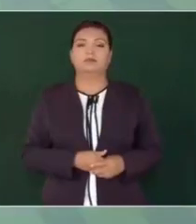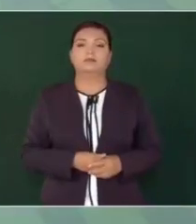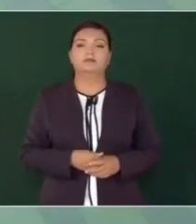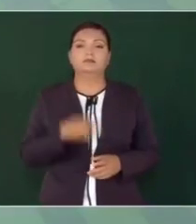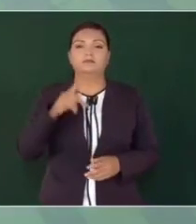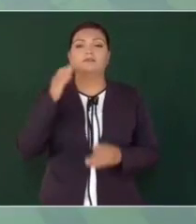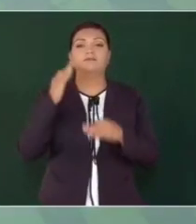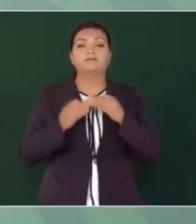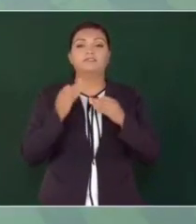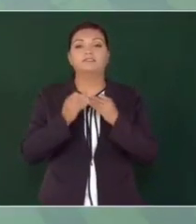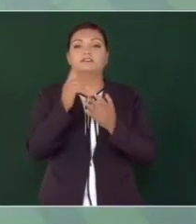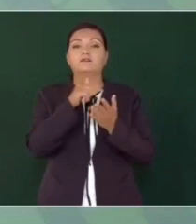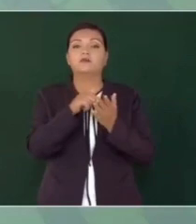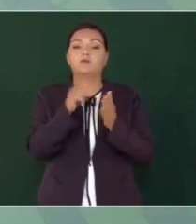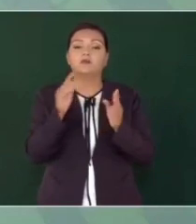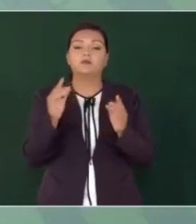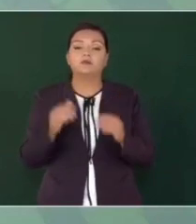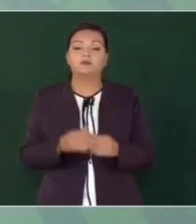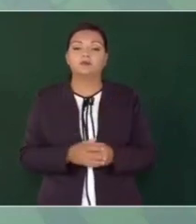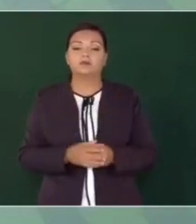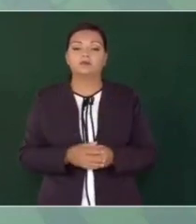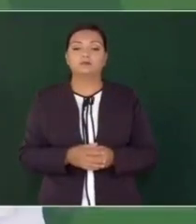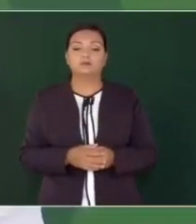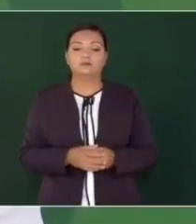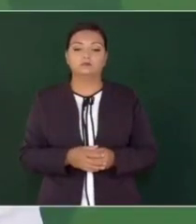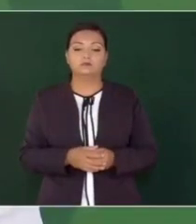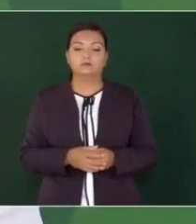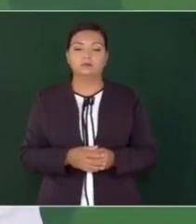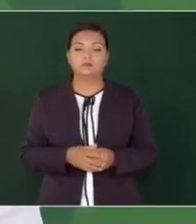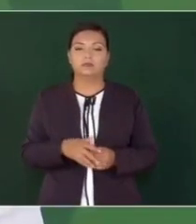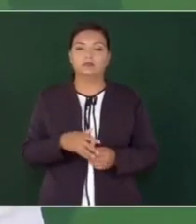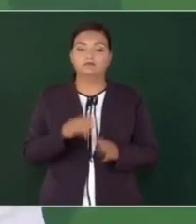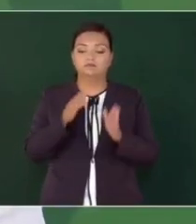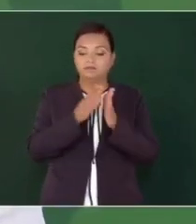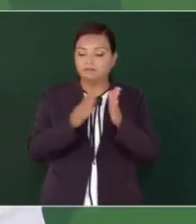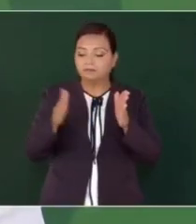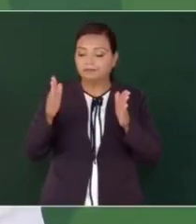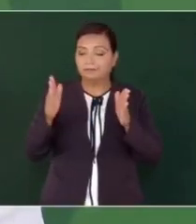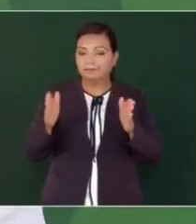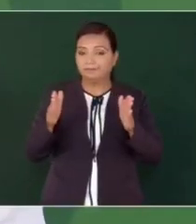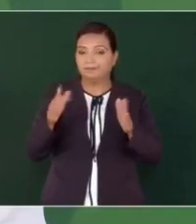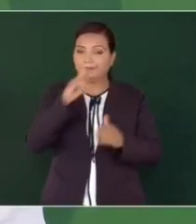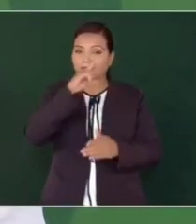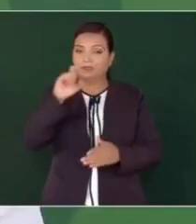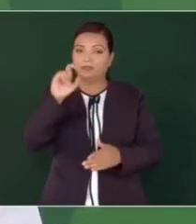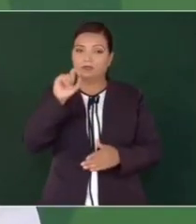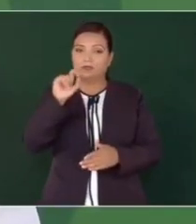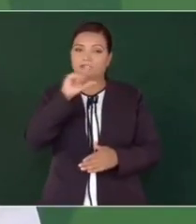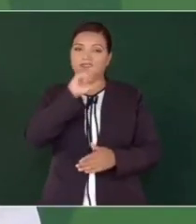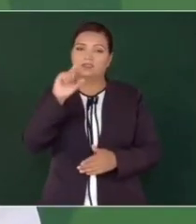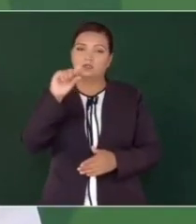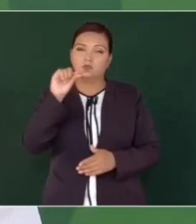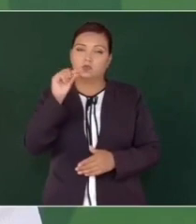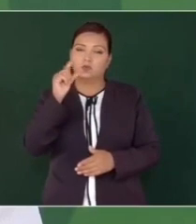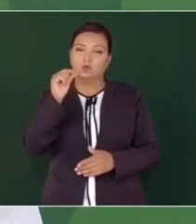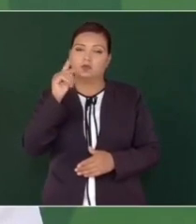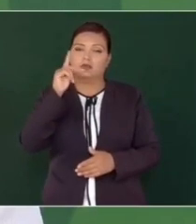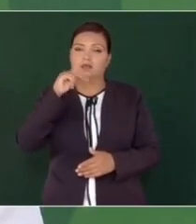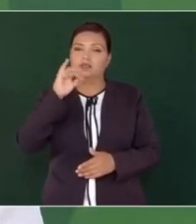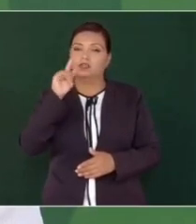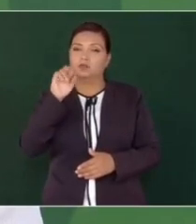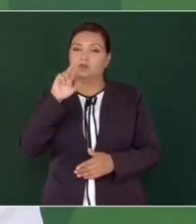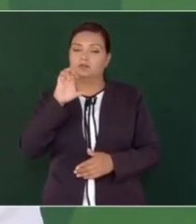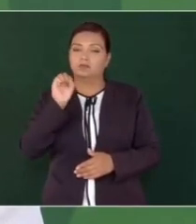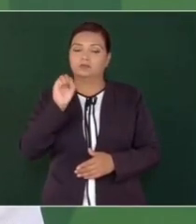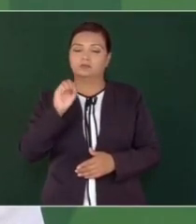Pero faltaba este tramo de 120, 140 kilómetros.